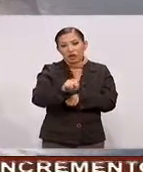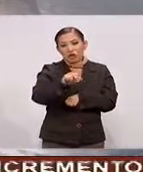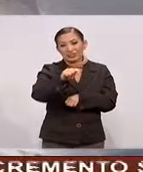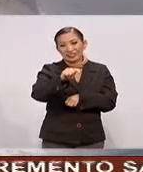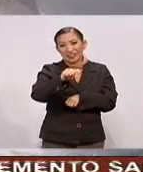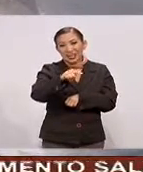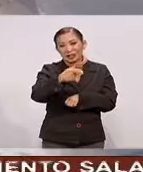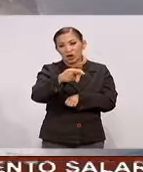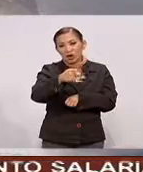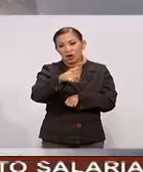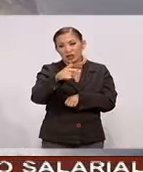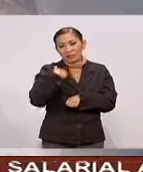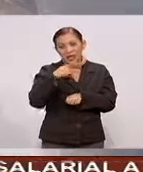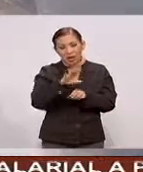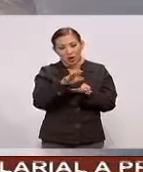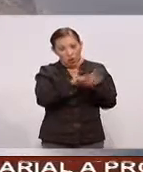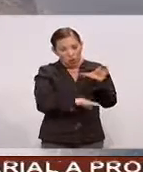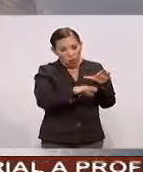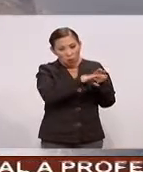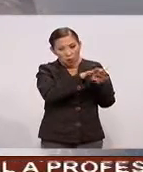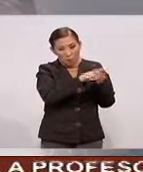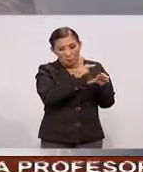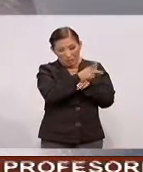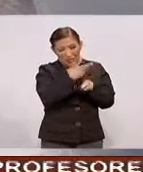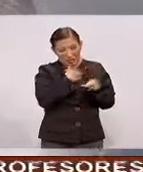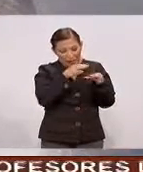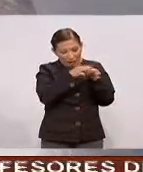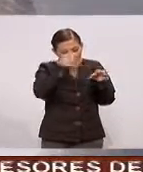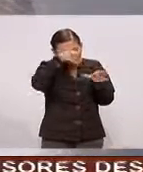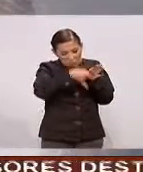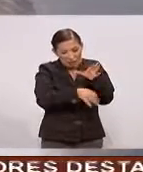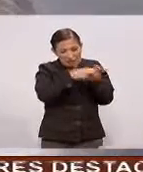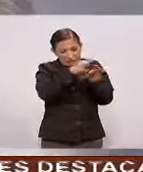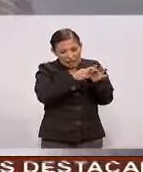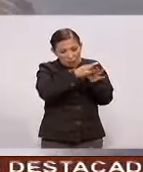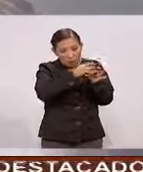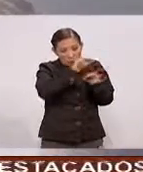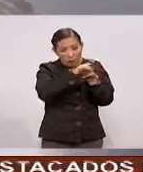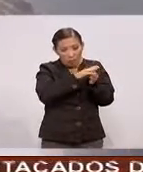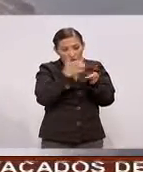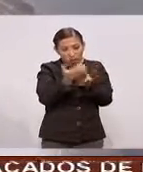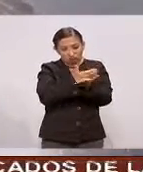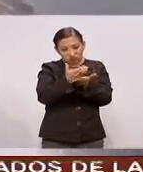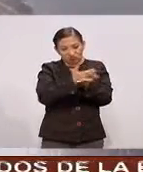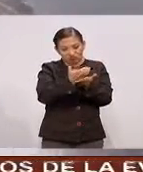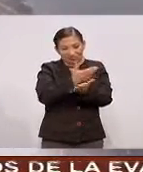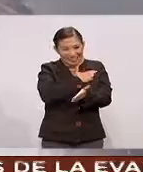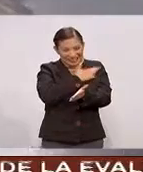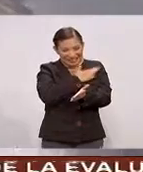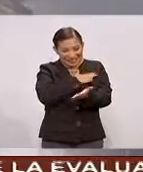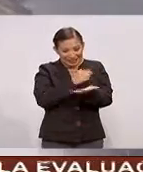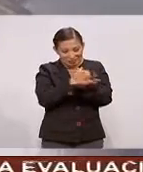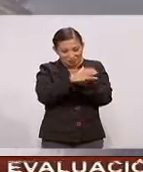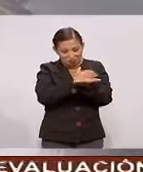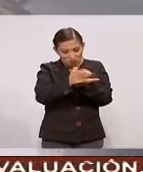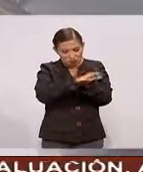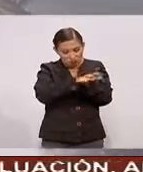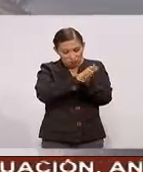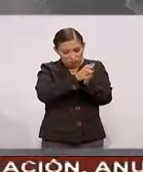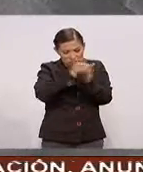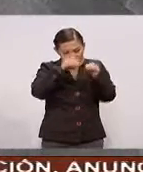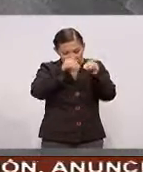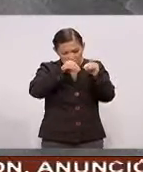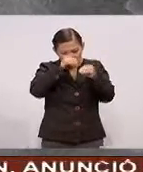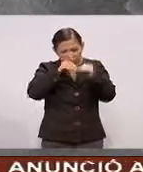hacer La piel Tiene una matriz Extracelular Entonces Cuando se regeneran Las heridas Estas Comienzan a